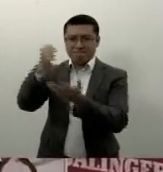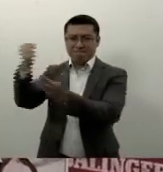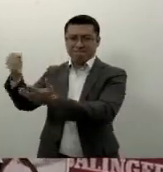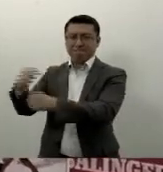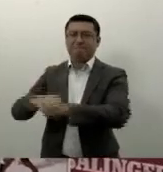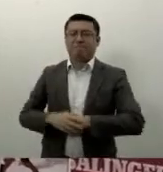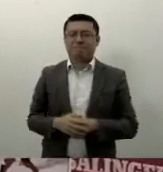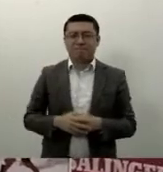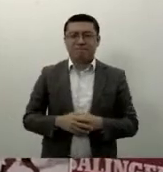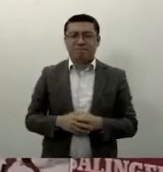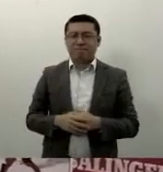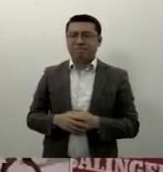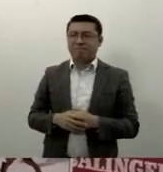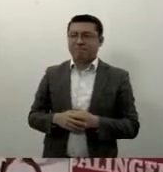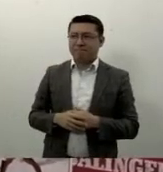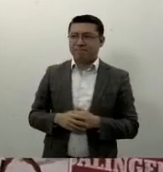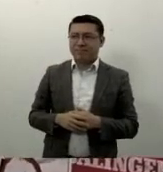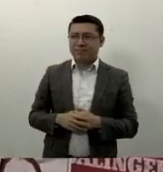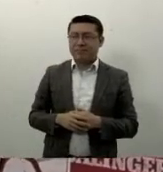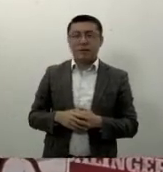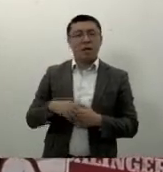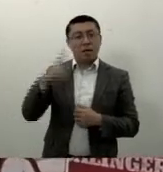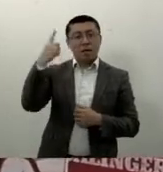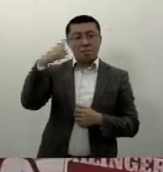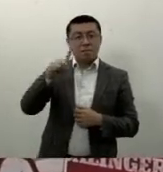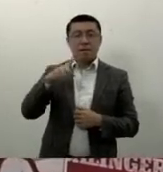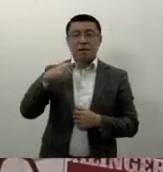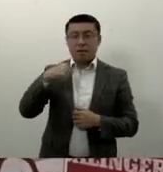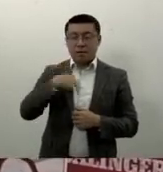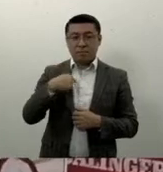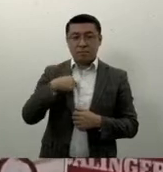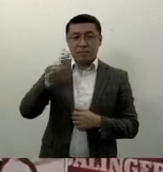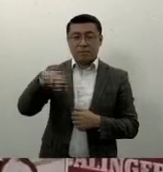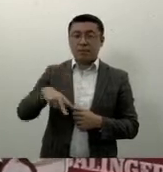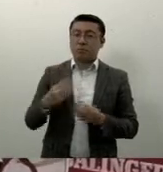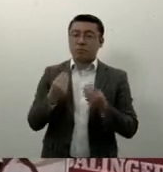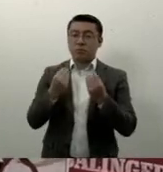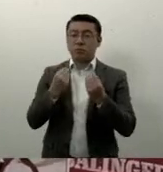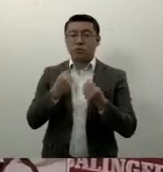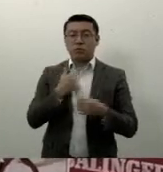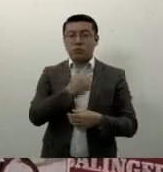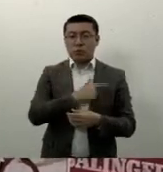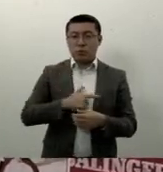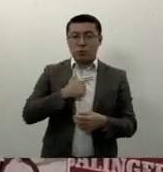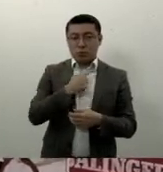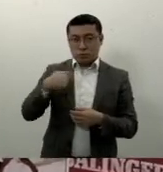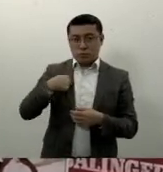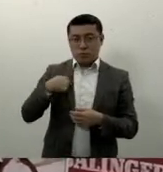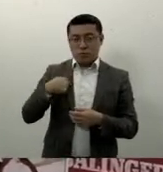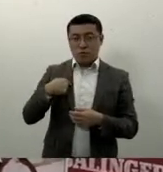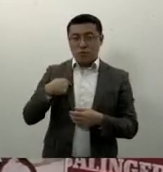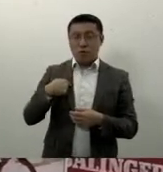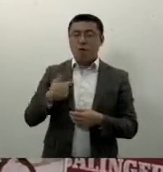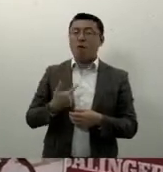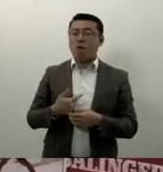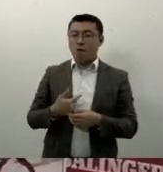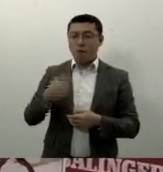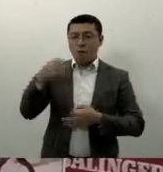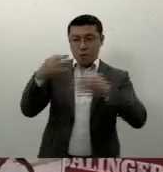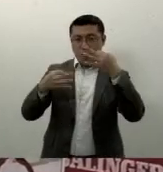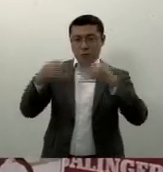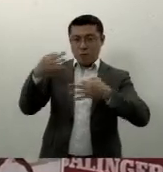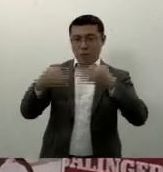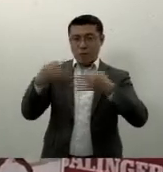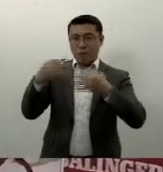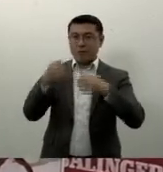Querida Lidia, para mí es un placer como secretaria del jurado, pero como lectora como